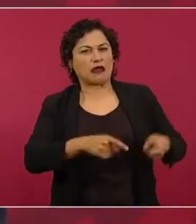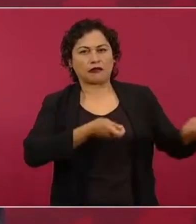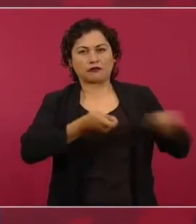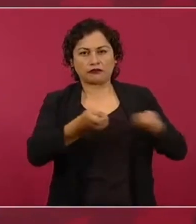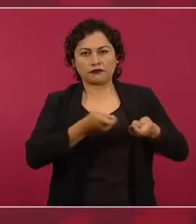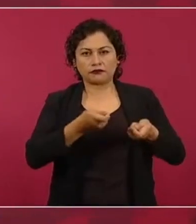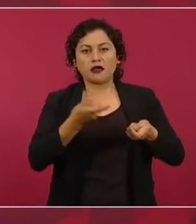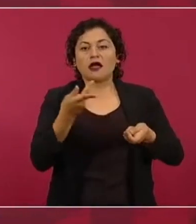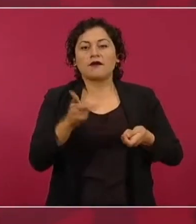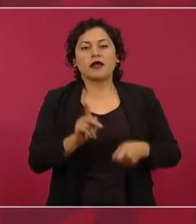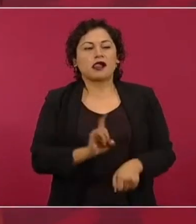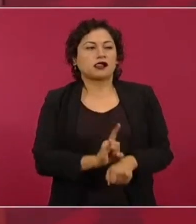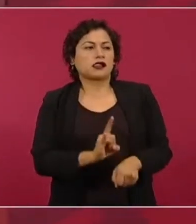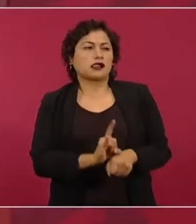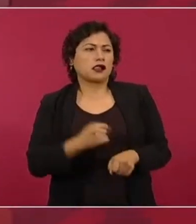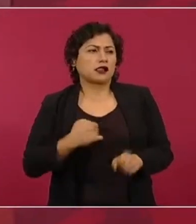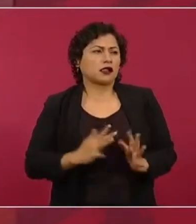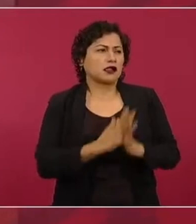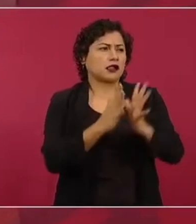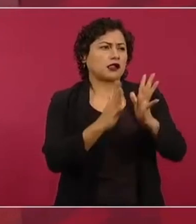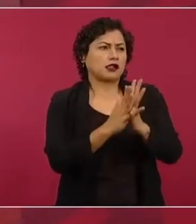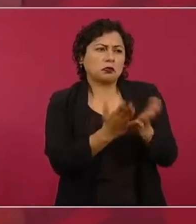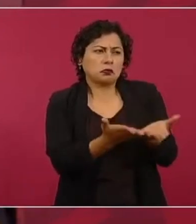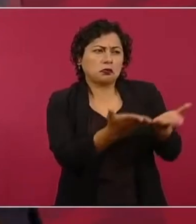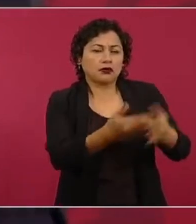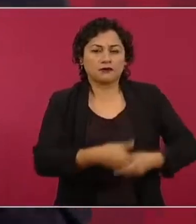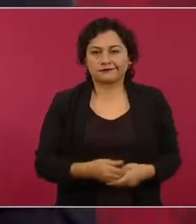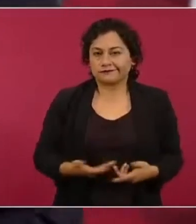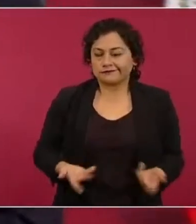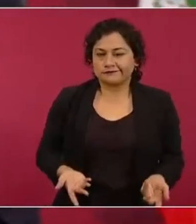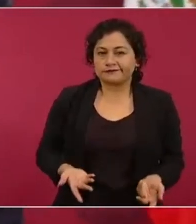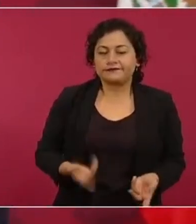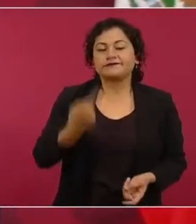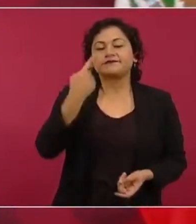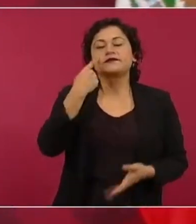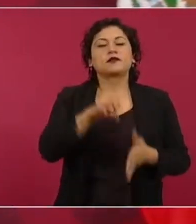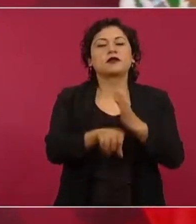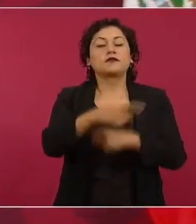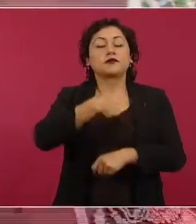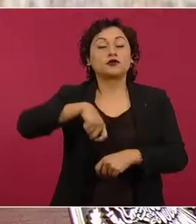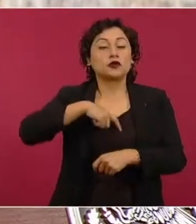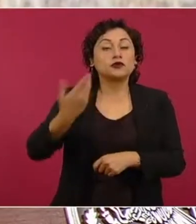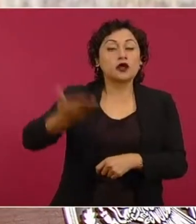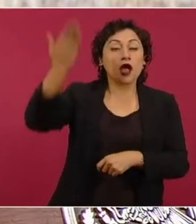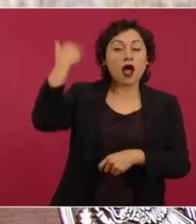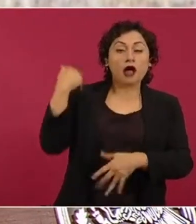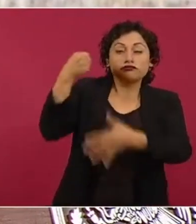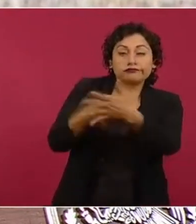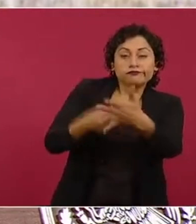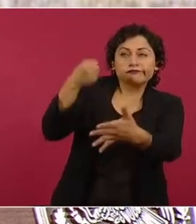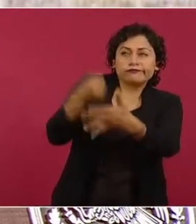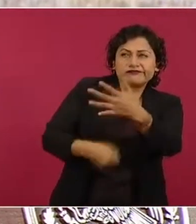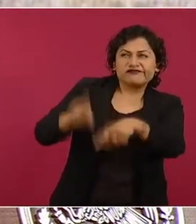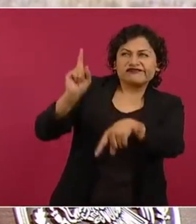Nosotros, cuando comenzamos a luchar en contra del autoritarismo y de la antidemocracia,